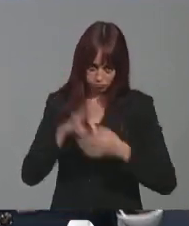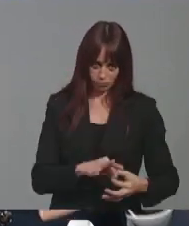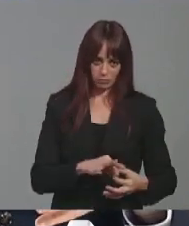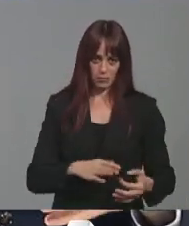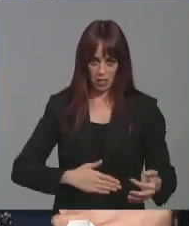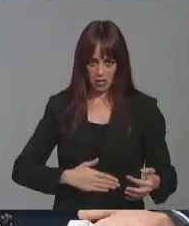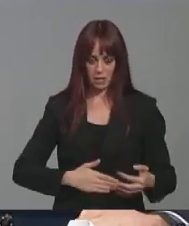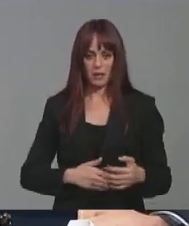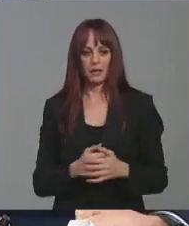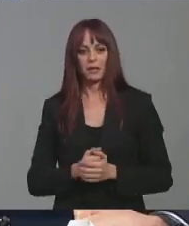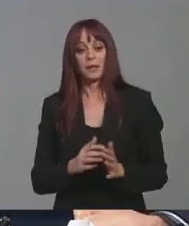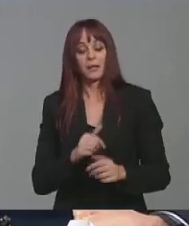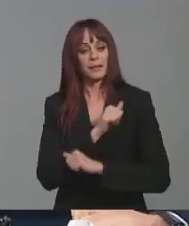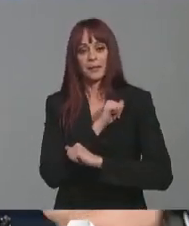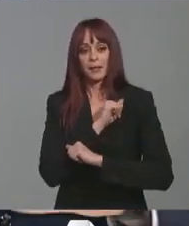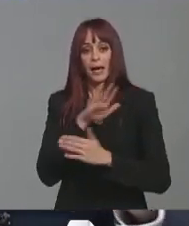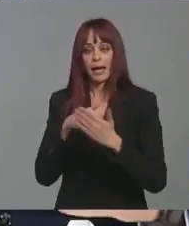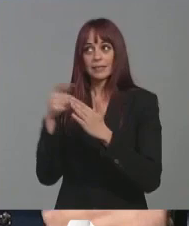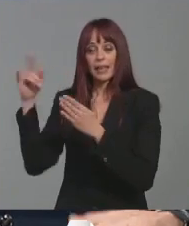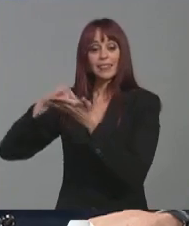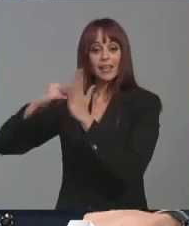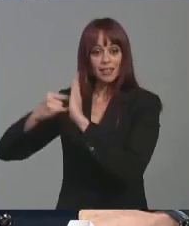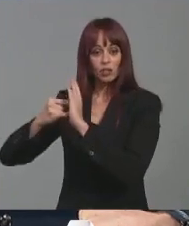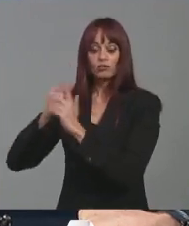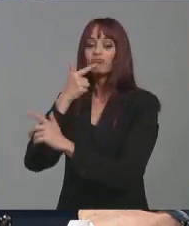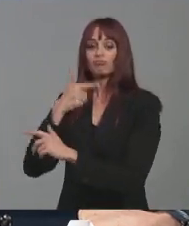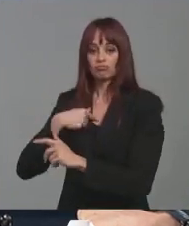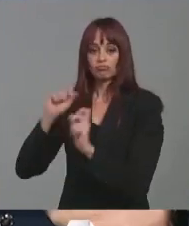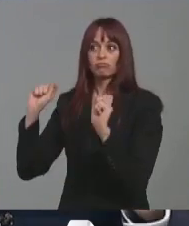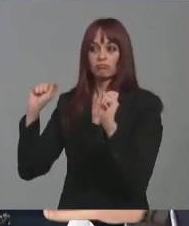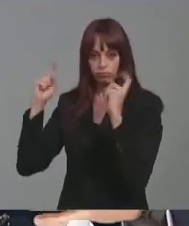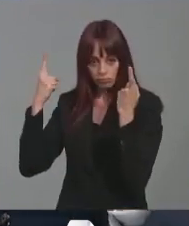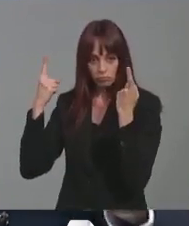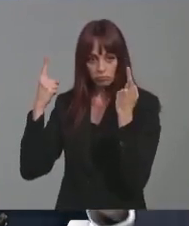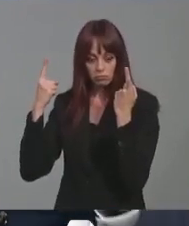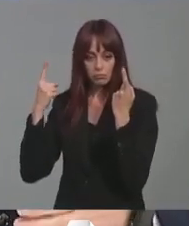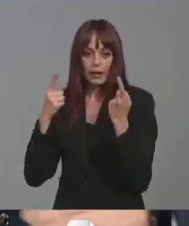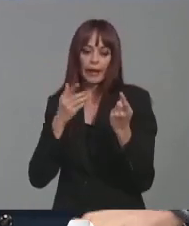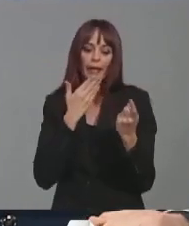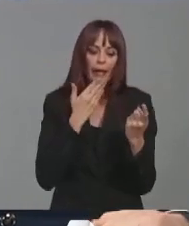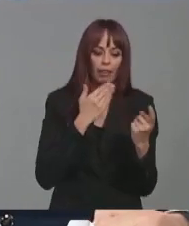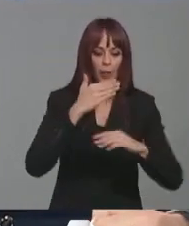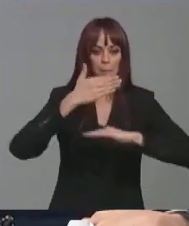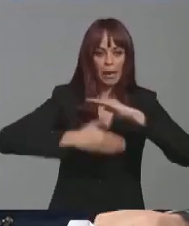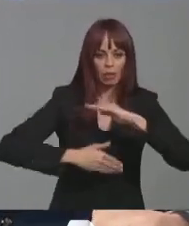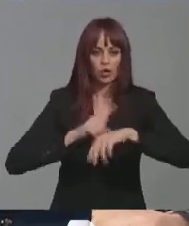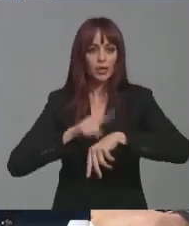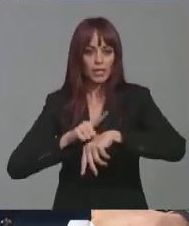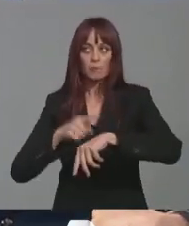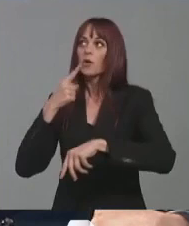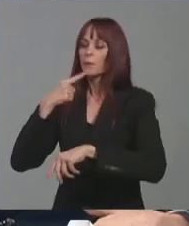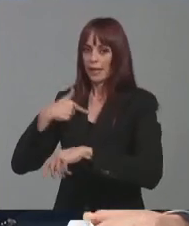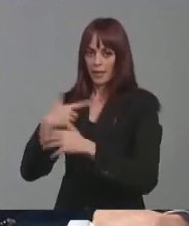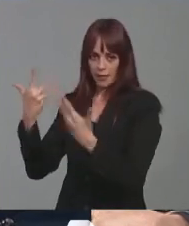caso tenemos que esperar a que los técnicos definitivamente pues nos indiquen edades, plazos, tiempos pero que por supuesto